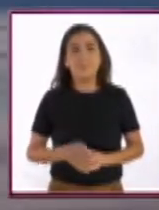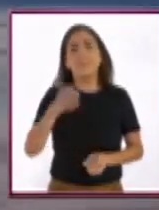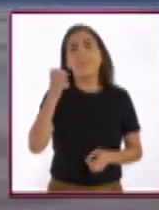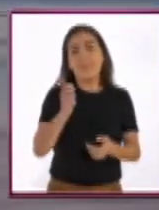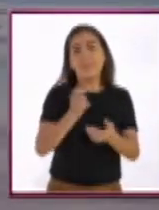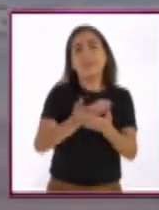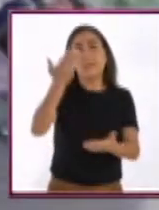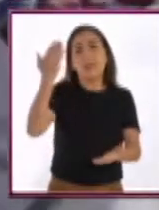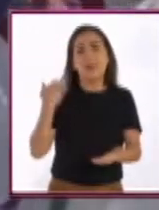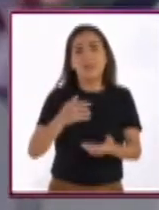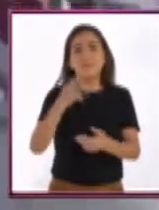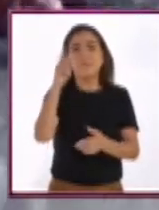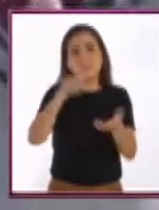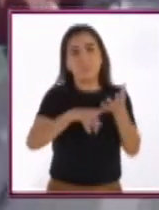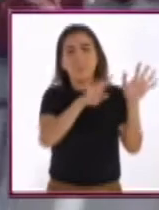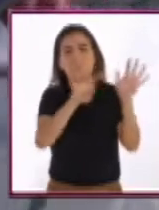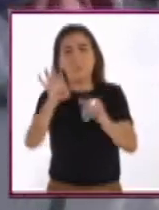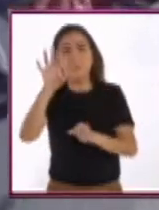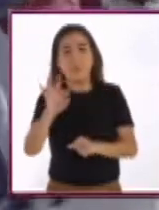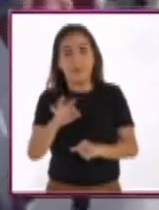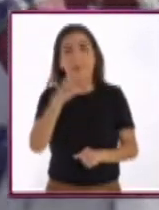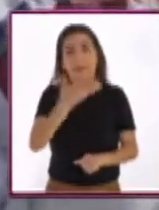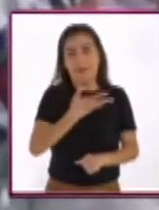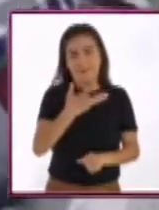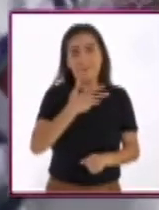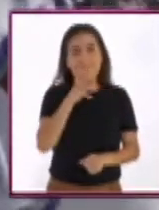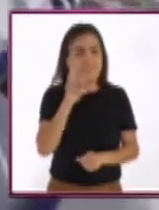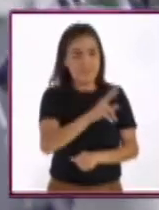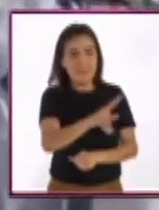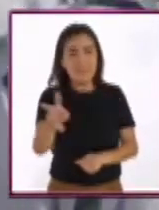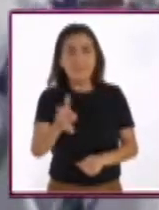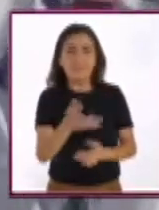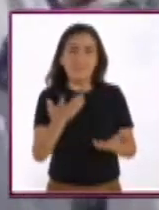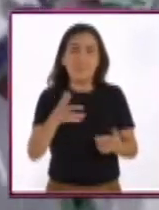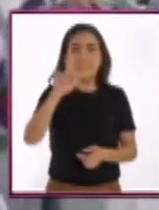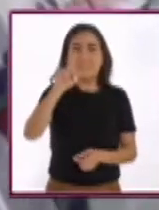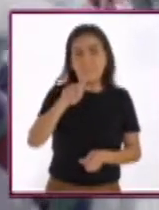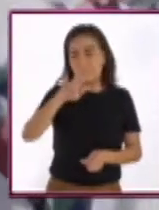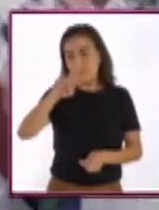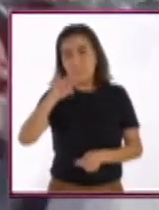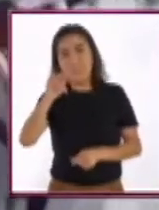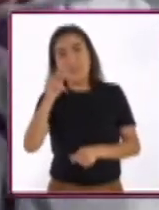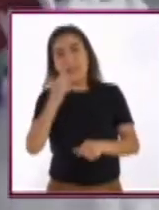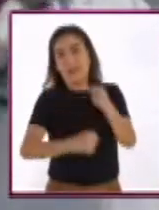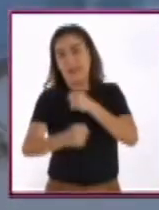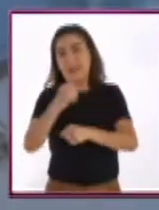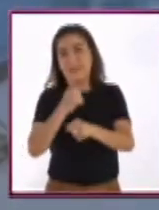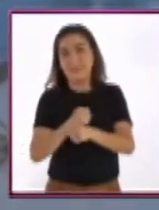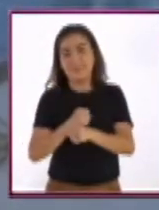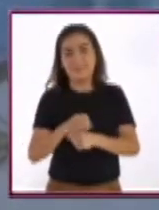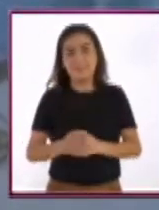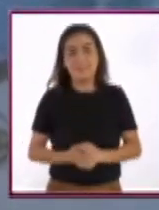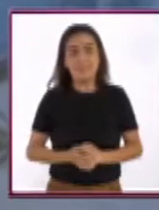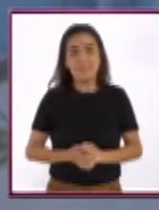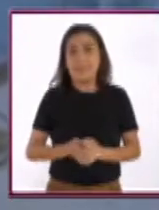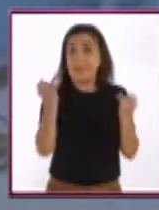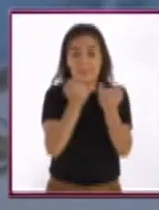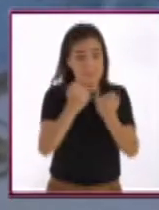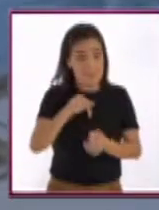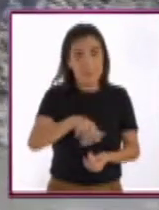Todavía en los años 40 había familias. Sí. Hace 70, 80 años. Más o menos, sí.